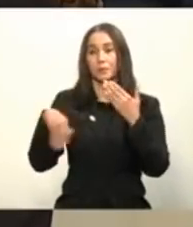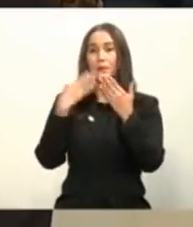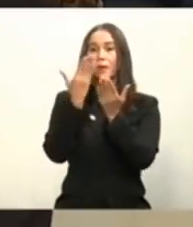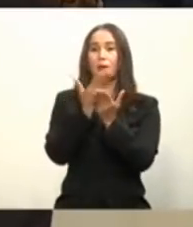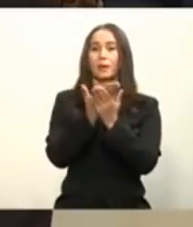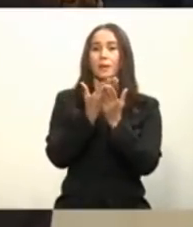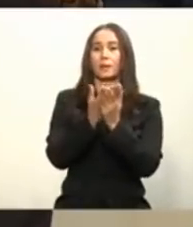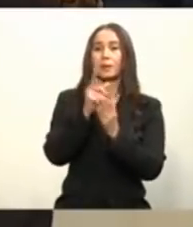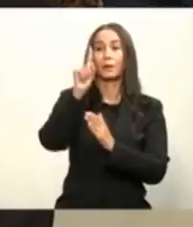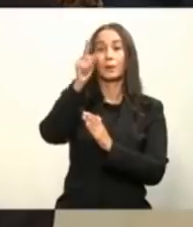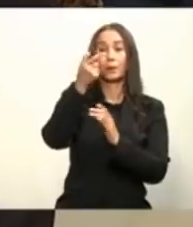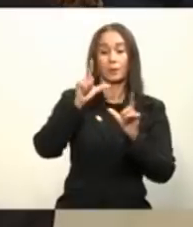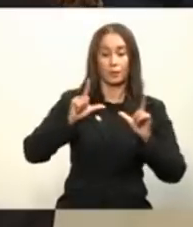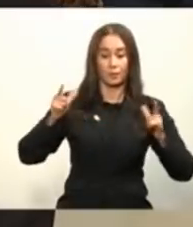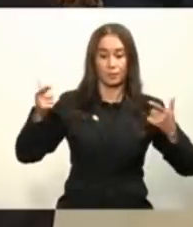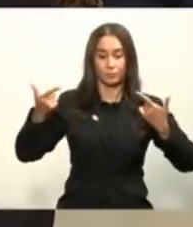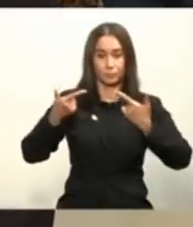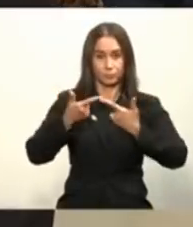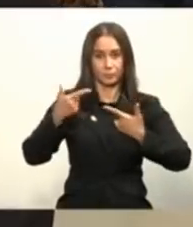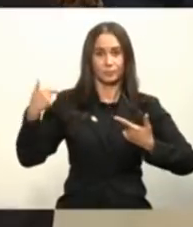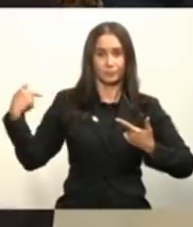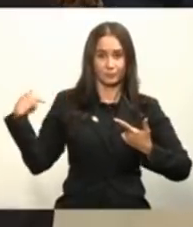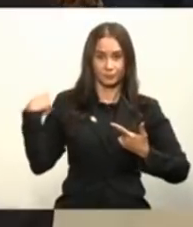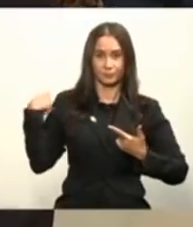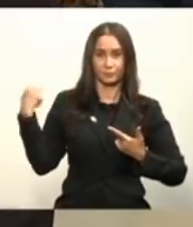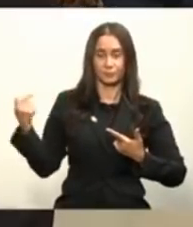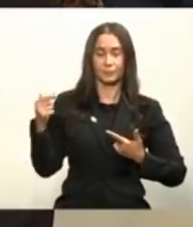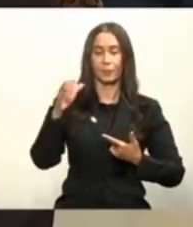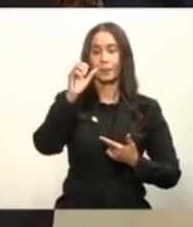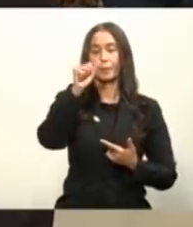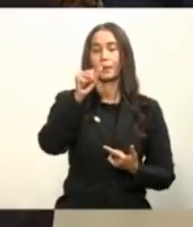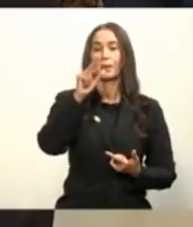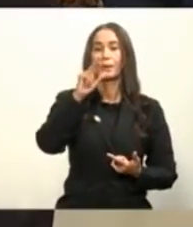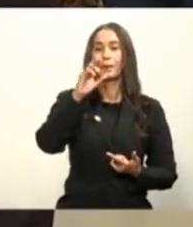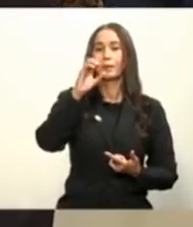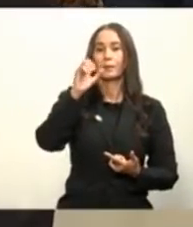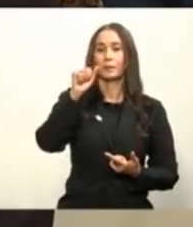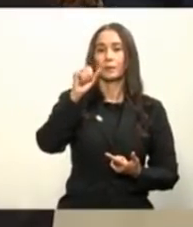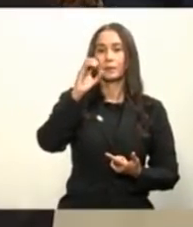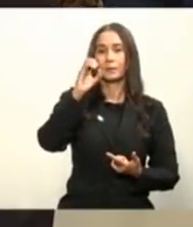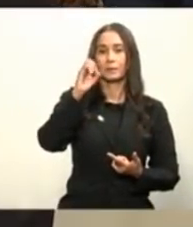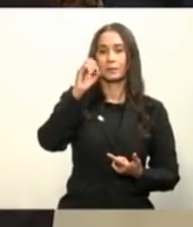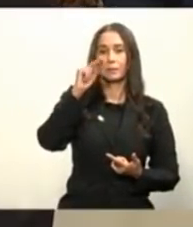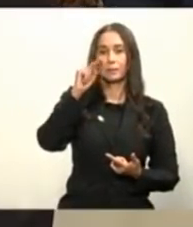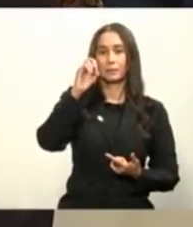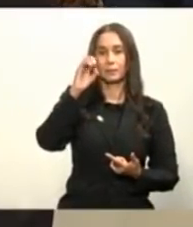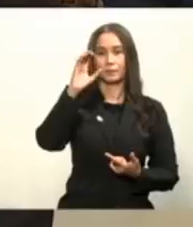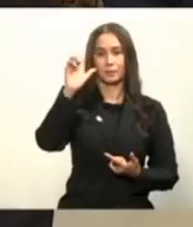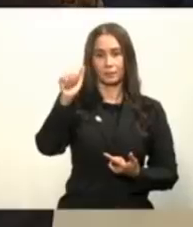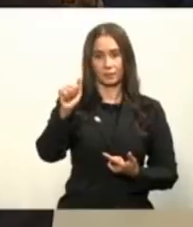una primera parte de AstraZeneca para el COVID